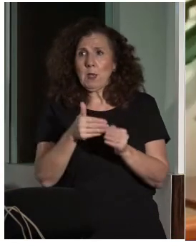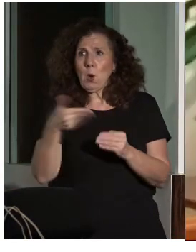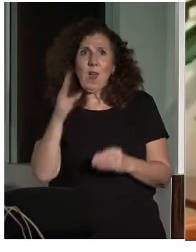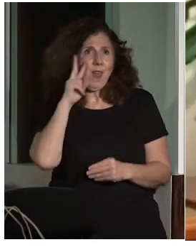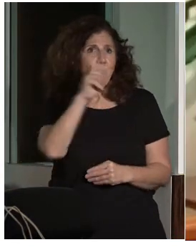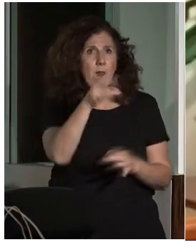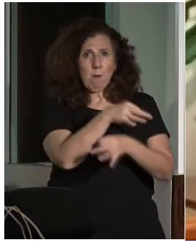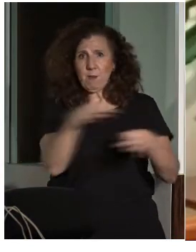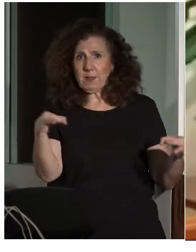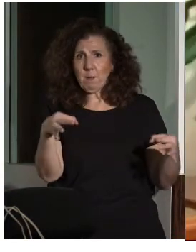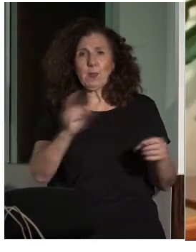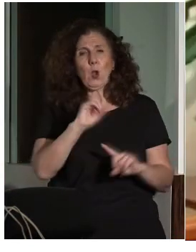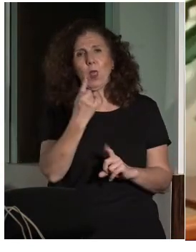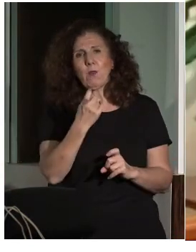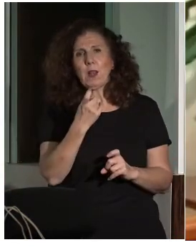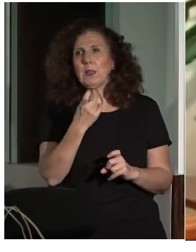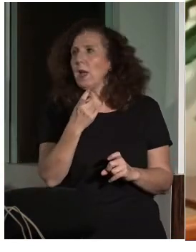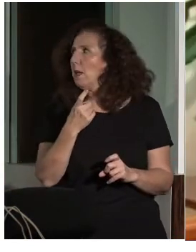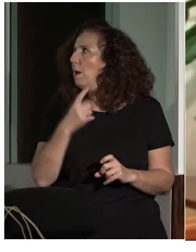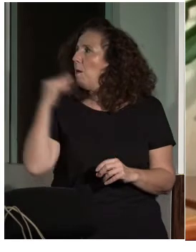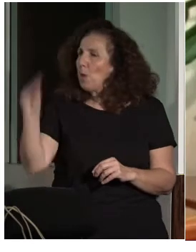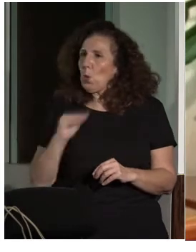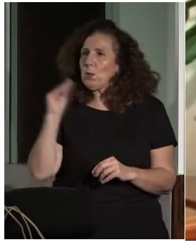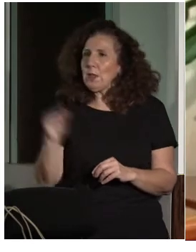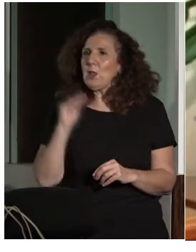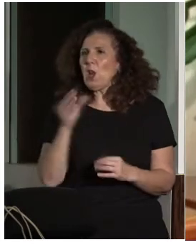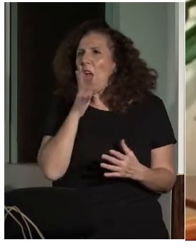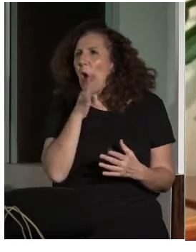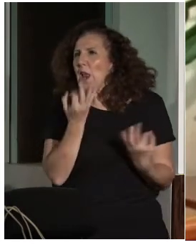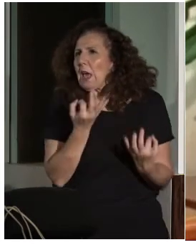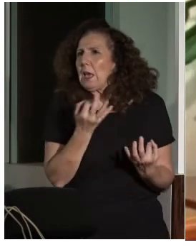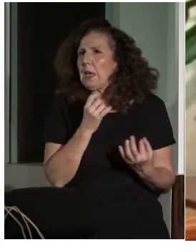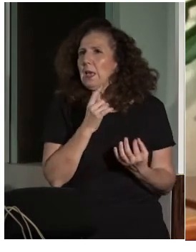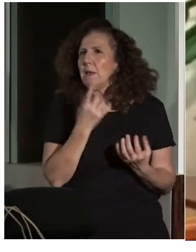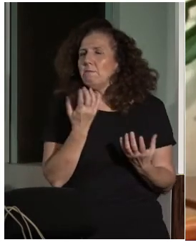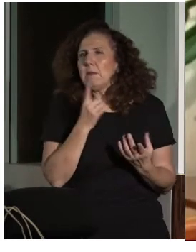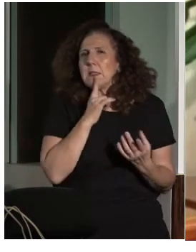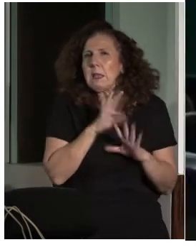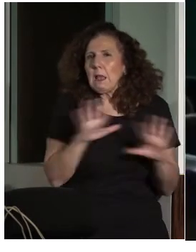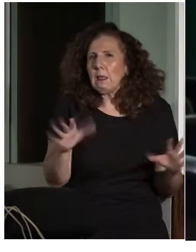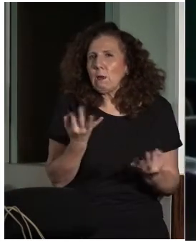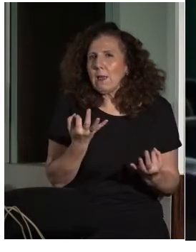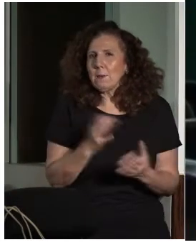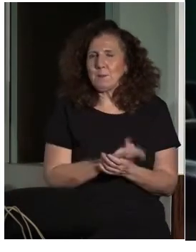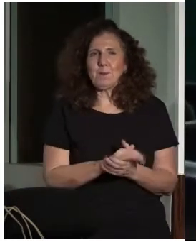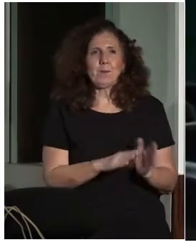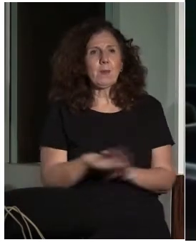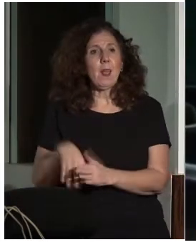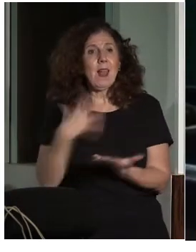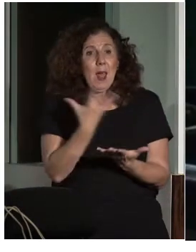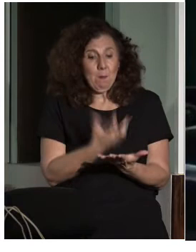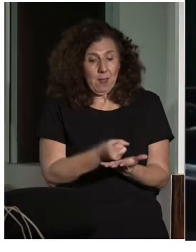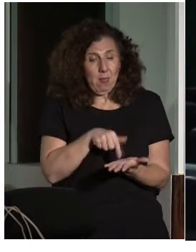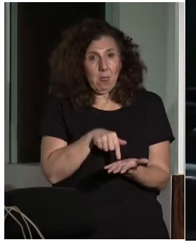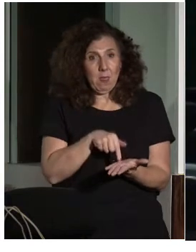y no tengo la necesidad de estar preguntando qué sabe ahora, qué es lo típico que se hacía. La aplicación permite